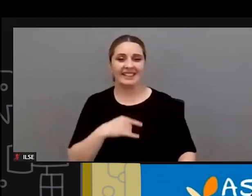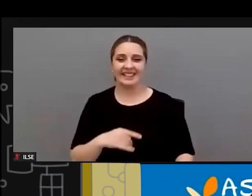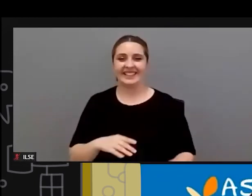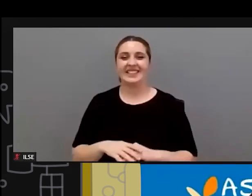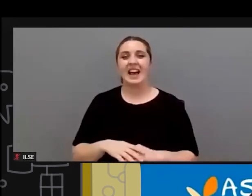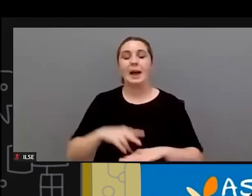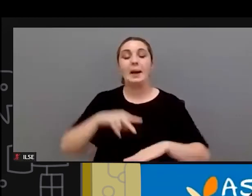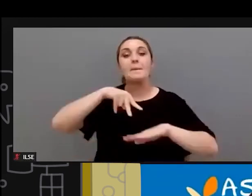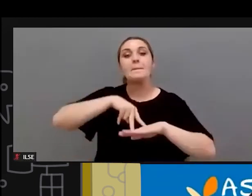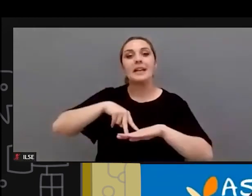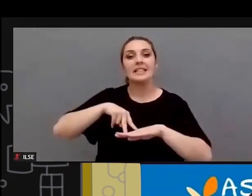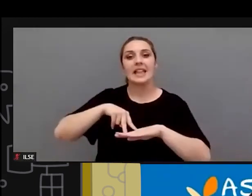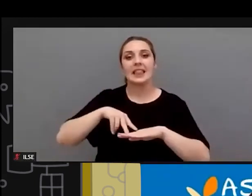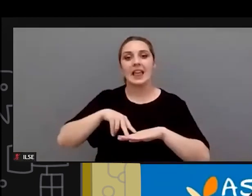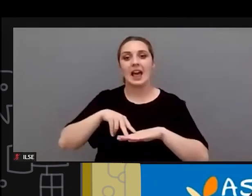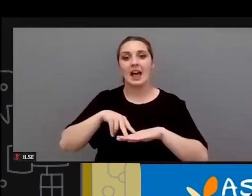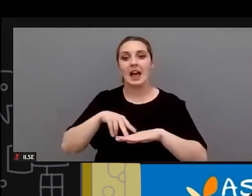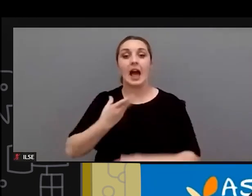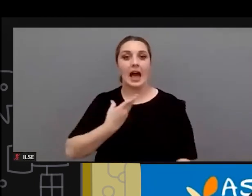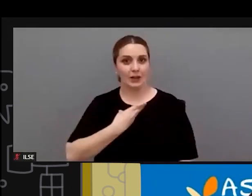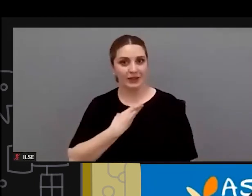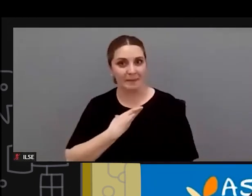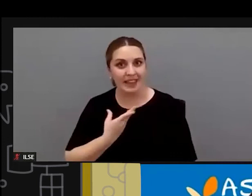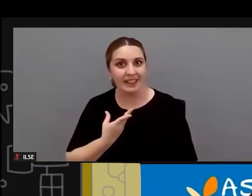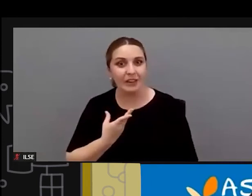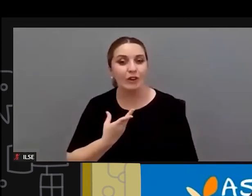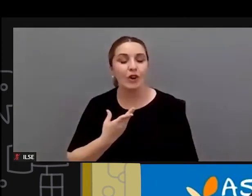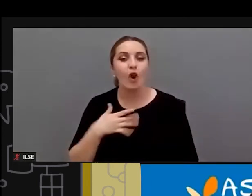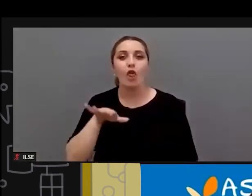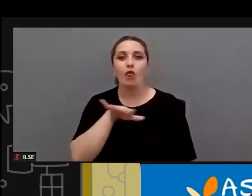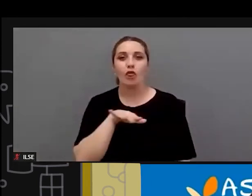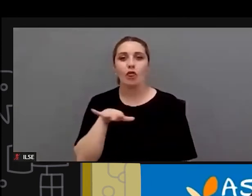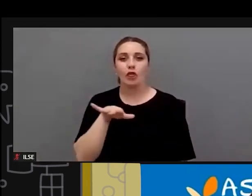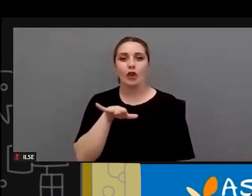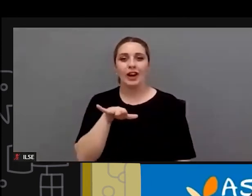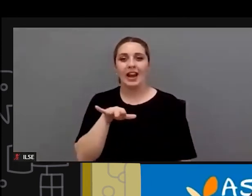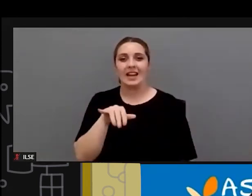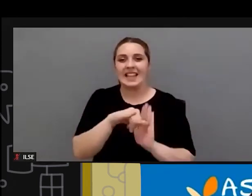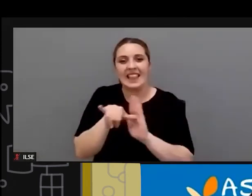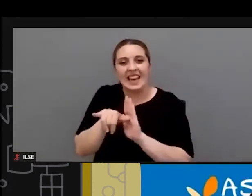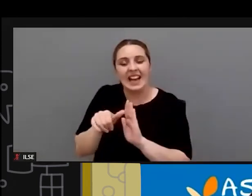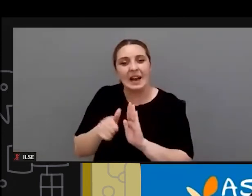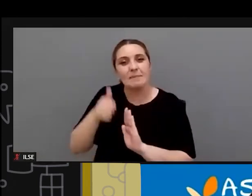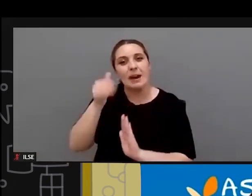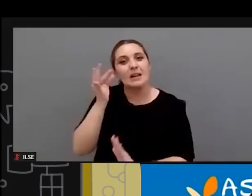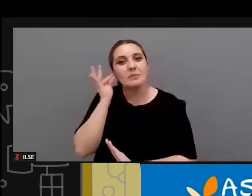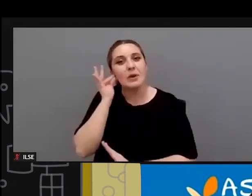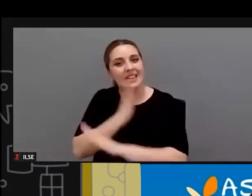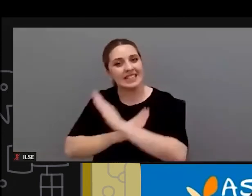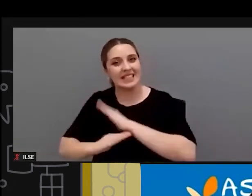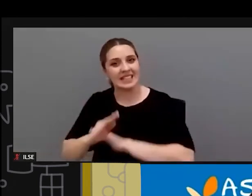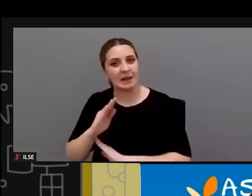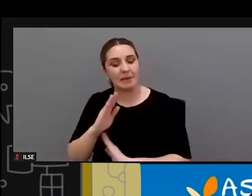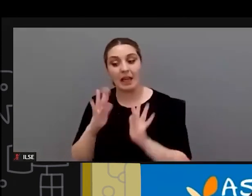en los ayuntamientos en los lugares donde más cercanos a las mujeres con discapacidad